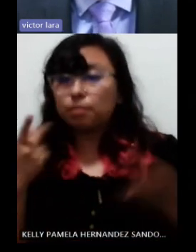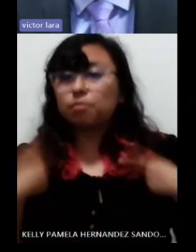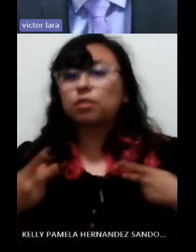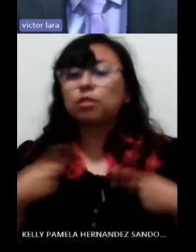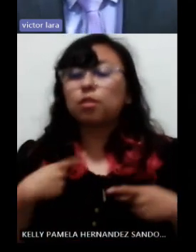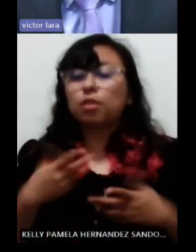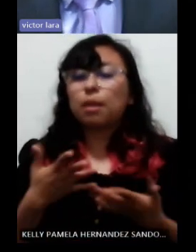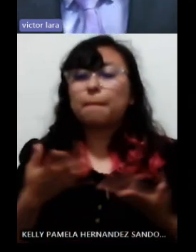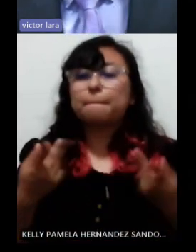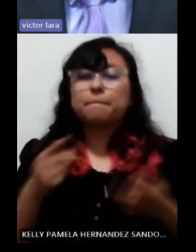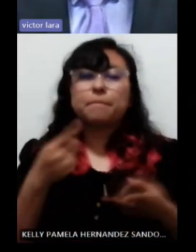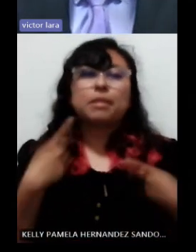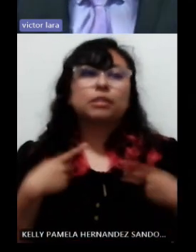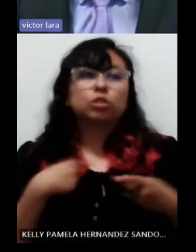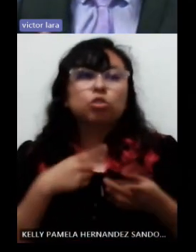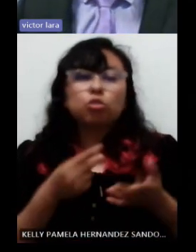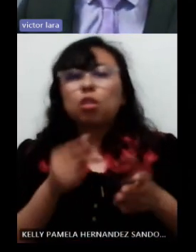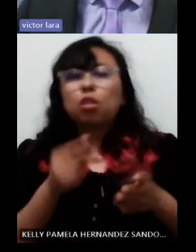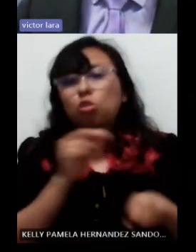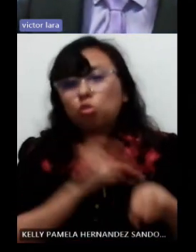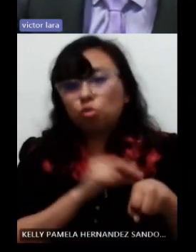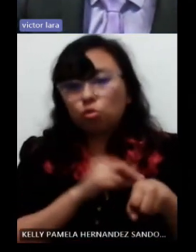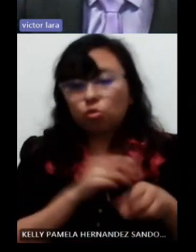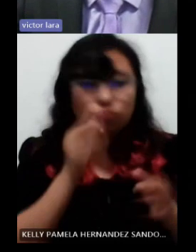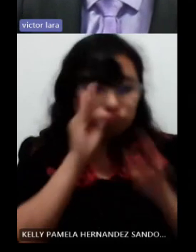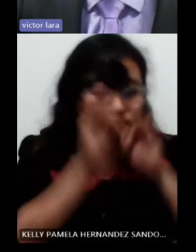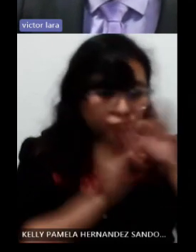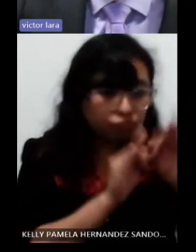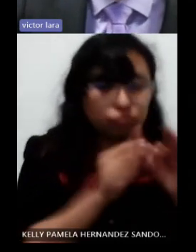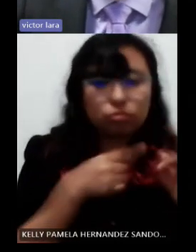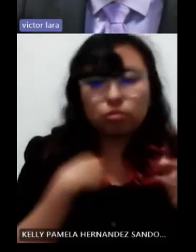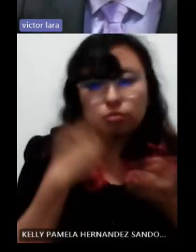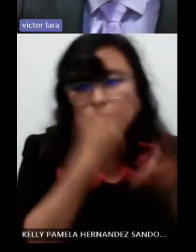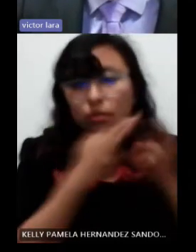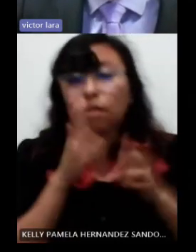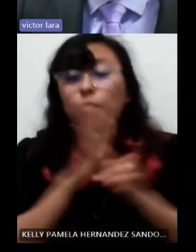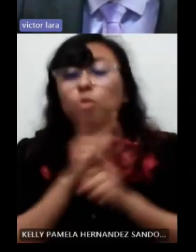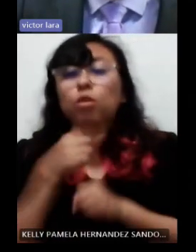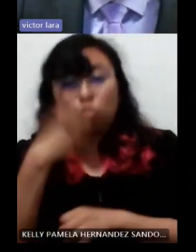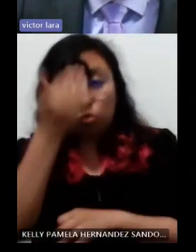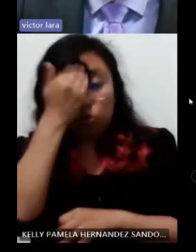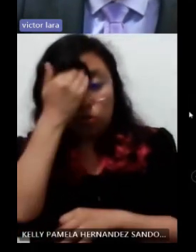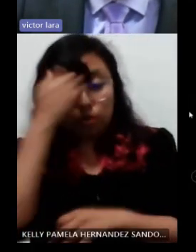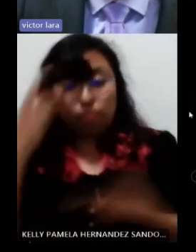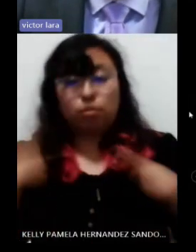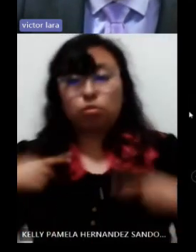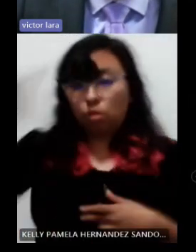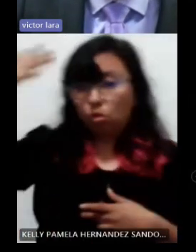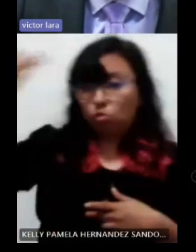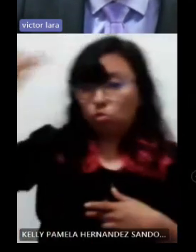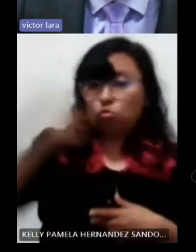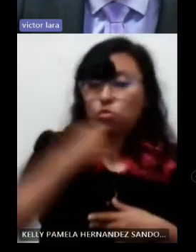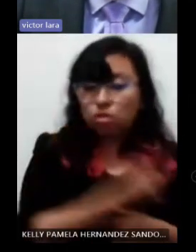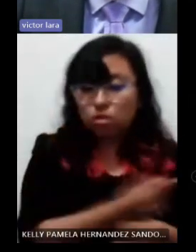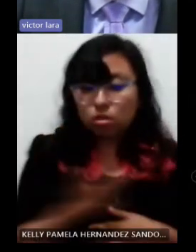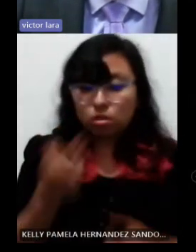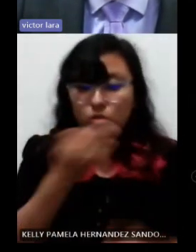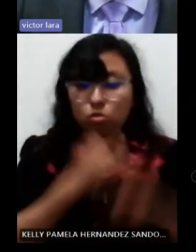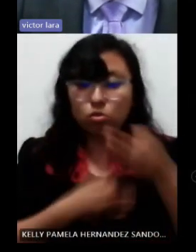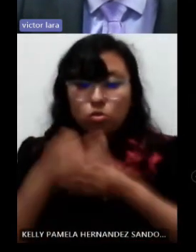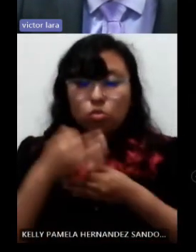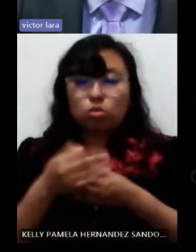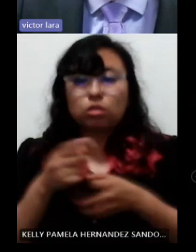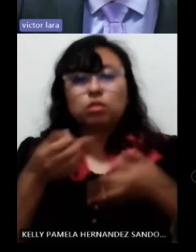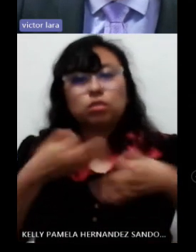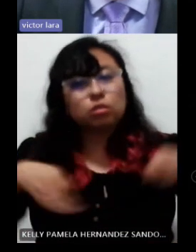de datos del paciente, sobre todo porque ustedes van a ver tanto pacientes adultos como pacientes niños y es importante